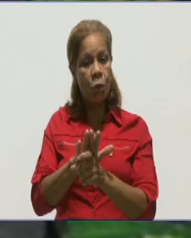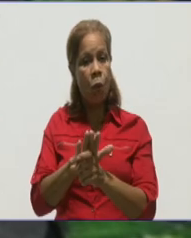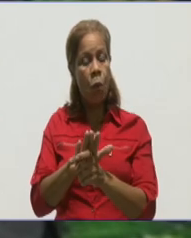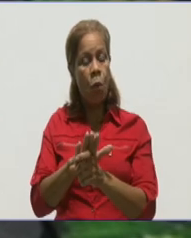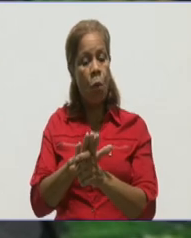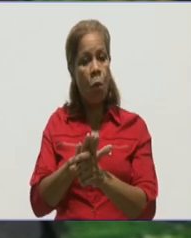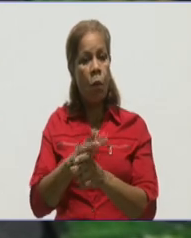o desde ayer lunes.